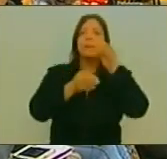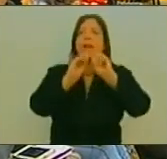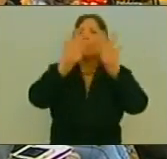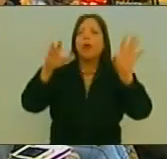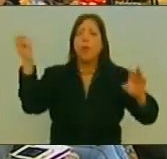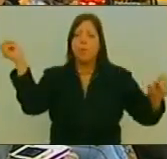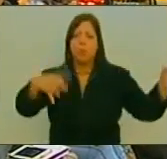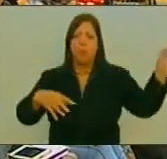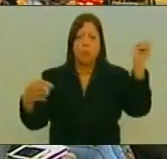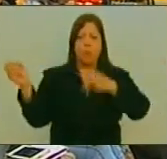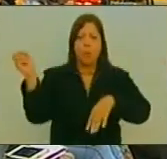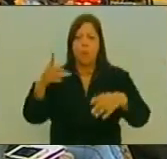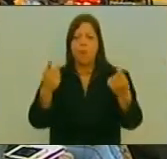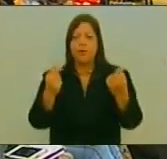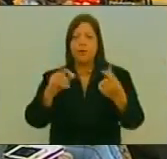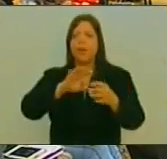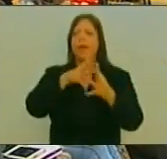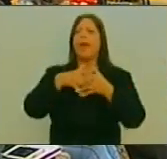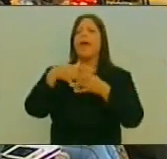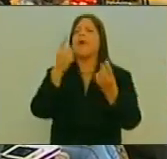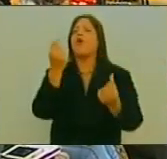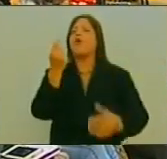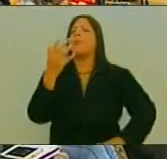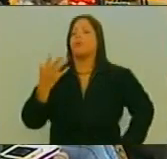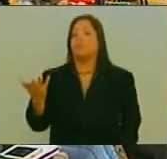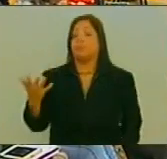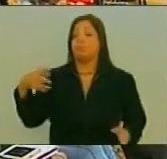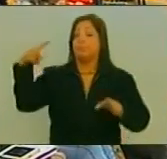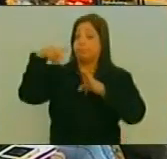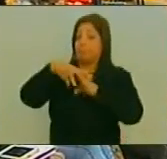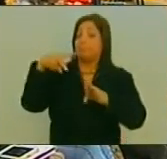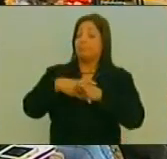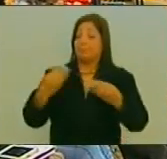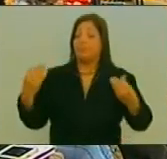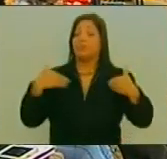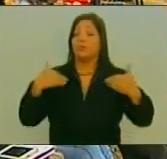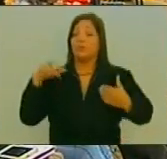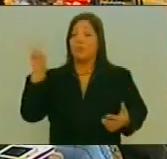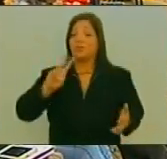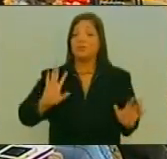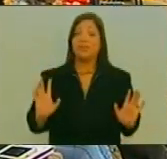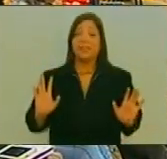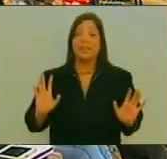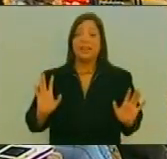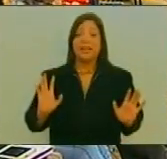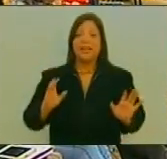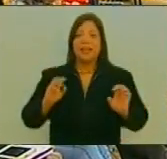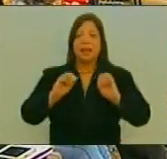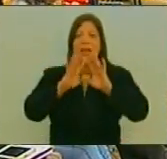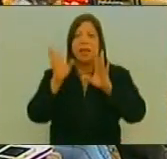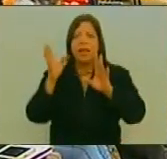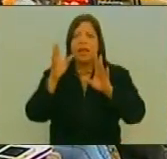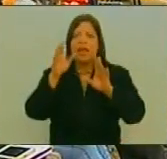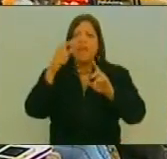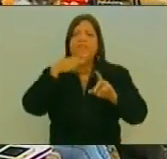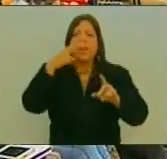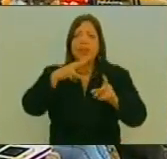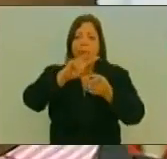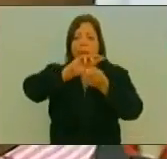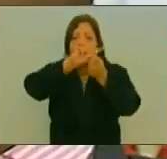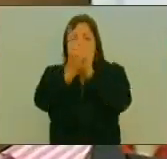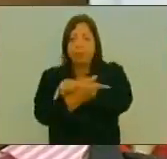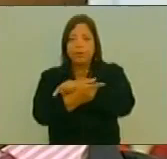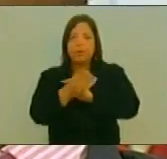El sabotaje Financiero Y económico Del cual es Víctima Nuestro país Y por lo contrario Desvirtúan Los gigantes